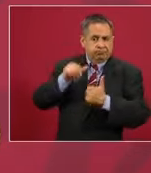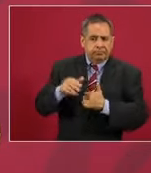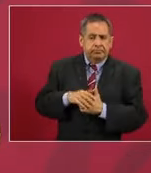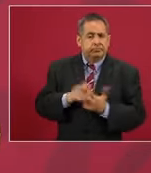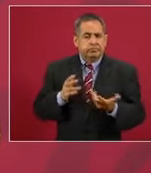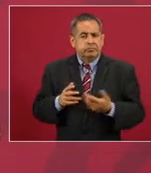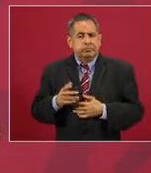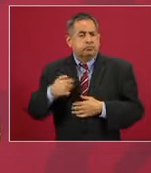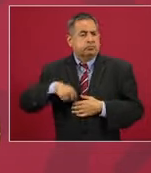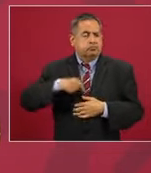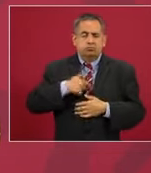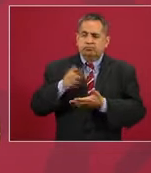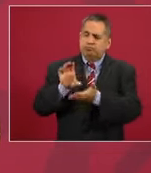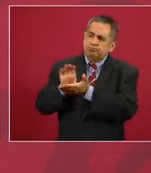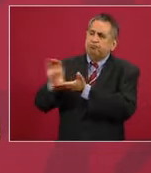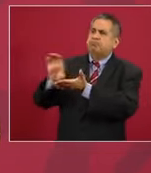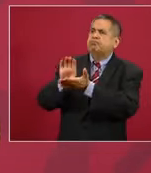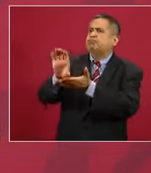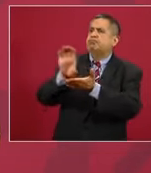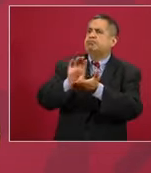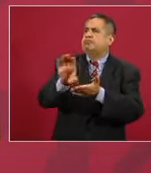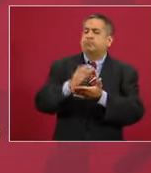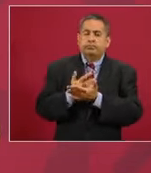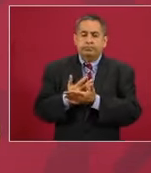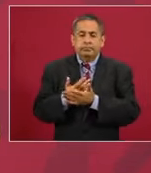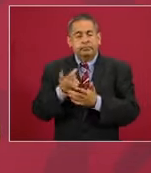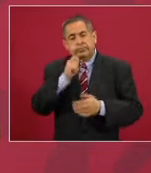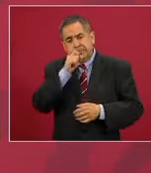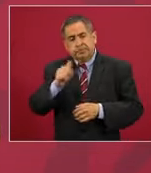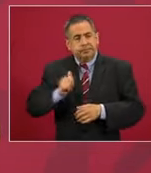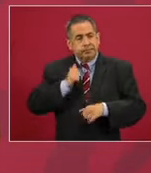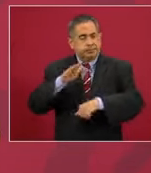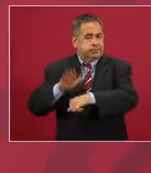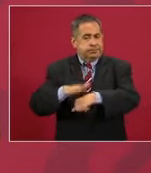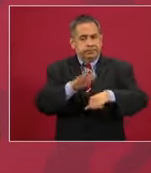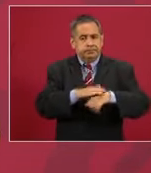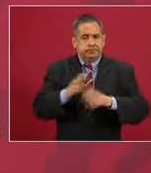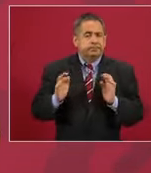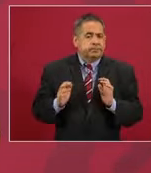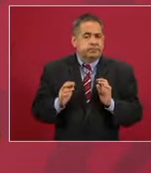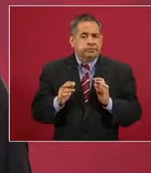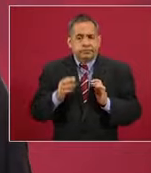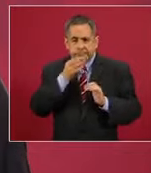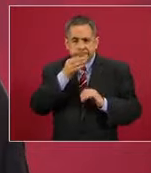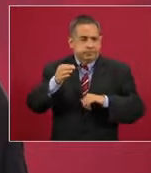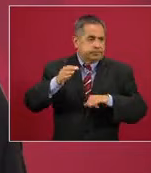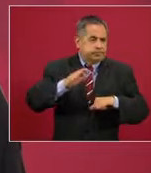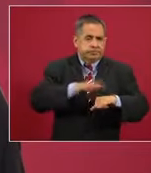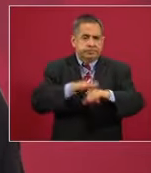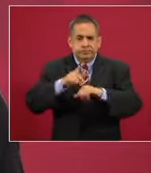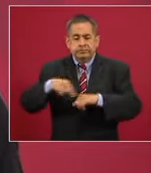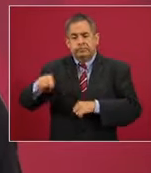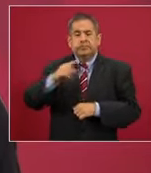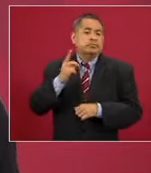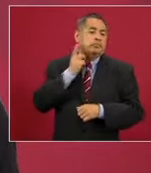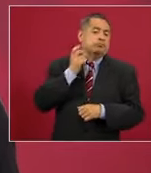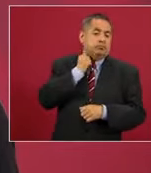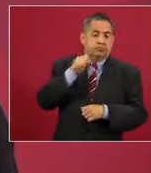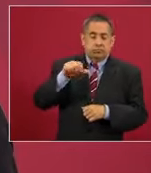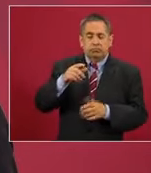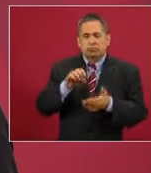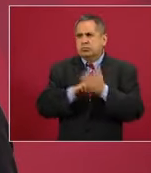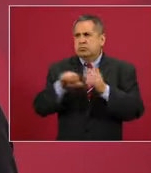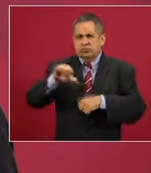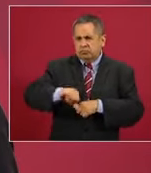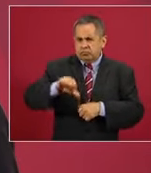entregar todos los anticipos y aquí aprovecho para hacer un llamado a los legisladores, porque hoy